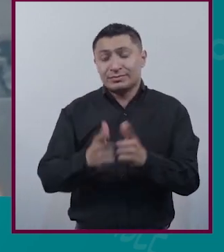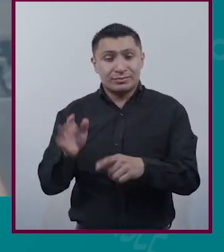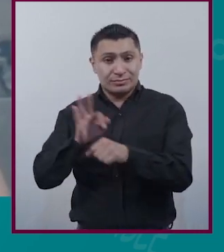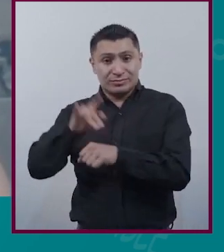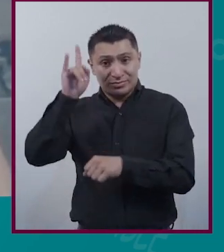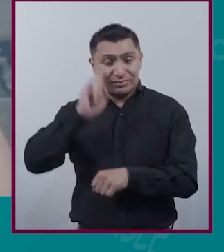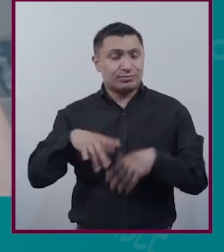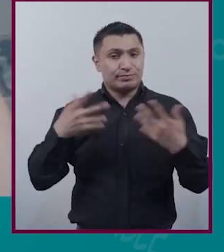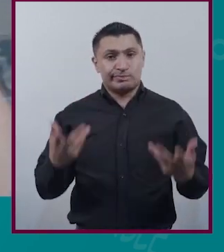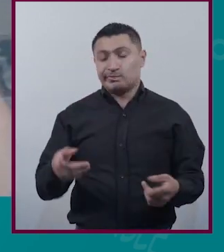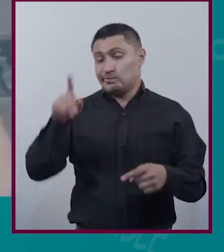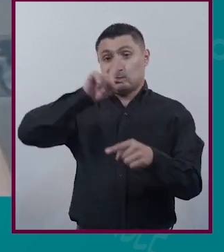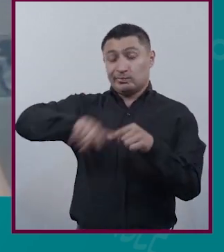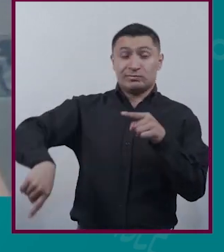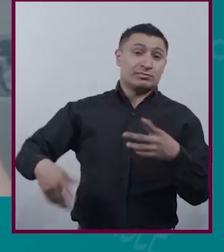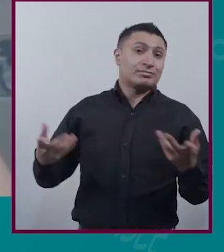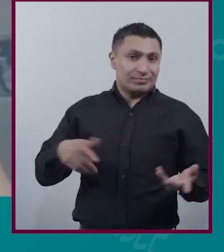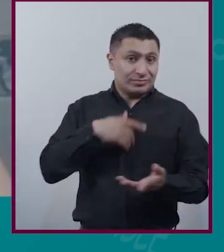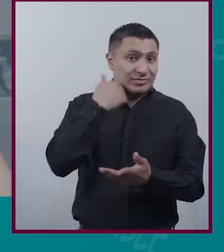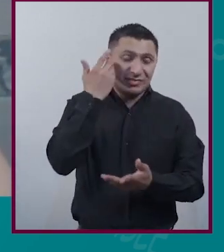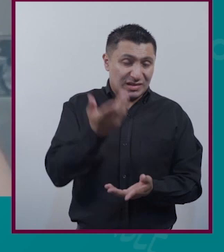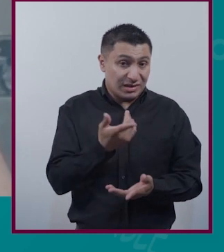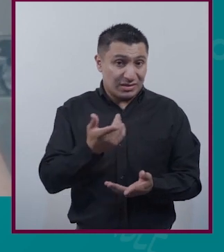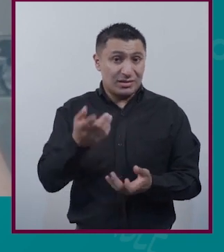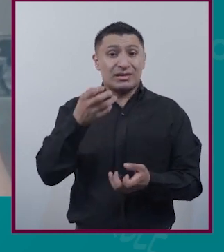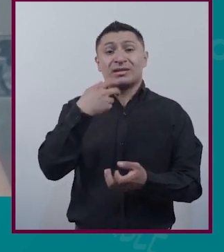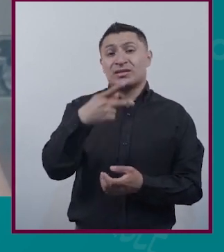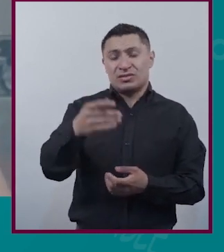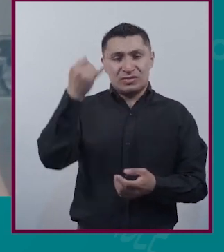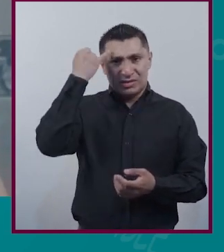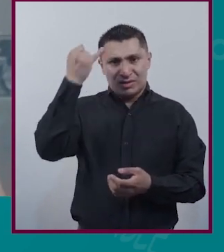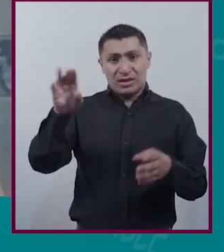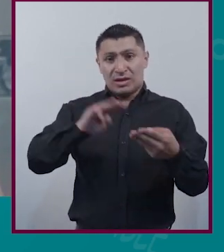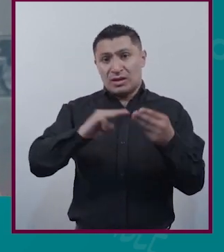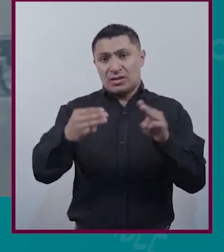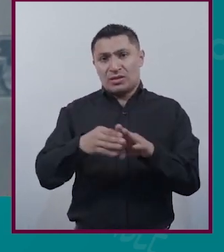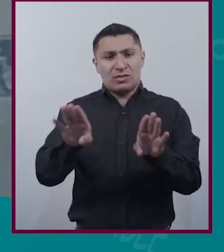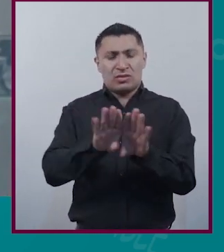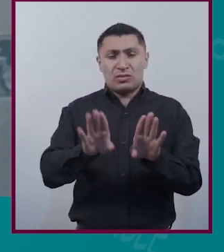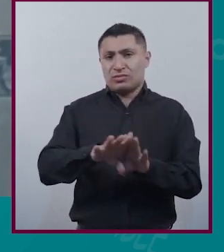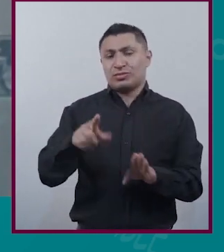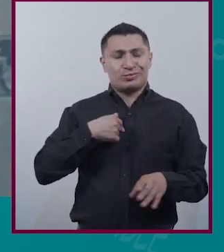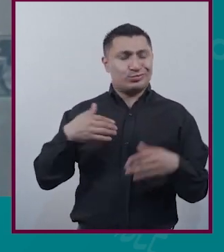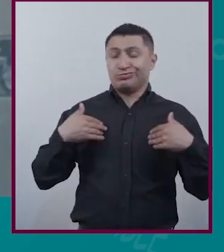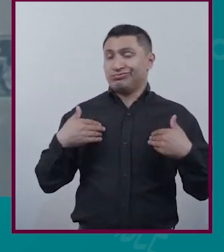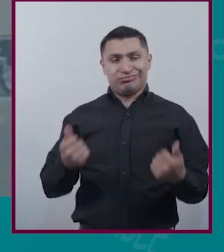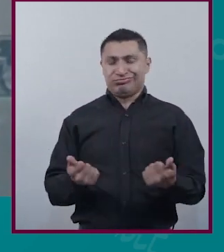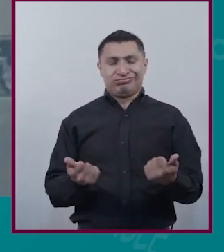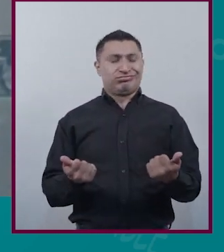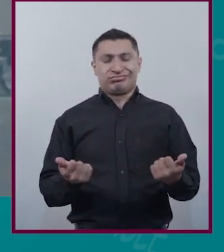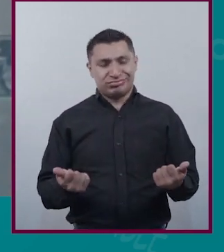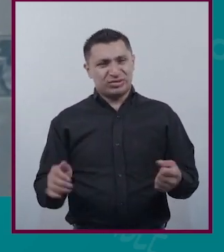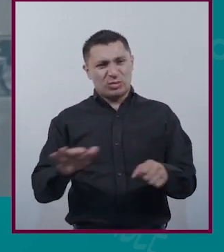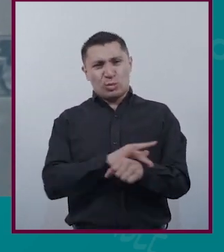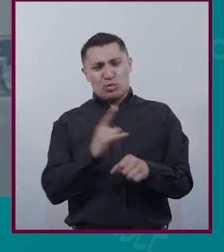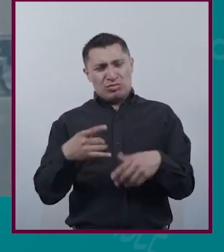Honestamente Pues los argumentos Que dan No entiendo Completamente La lógica No entiendo Completamente